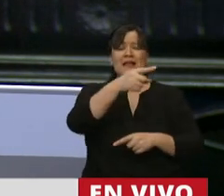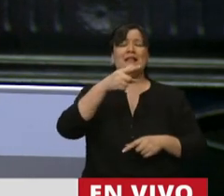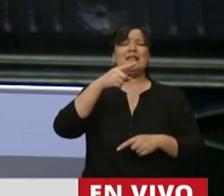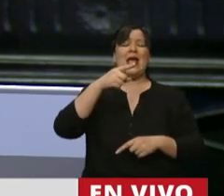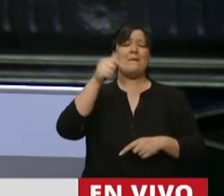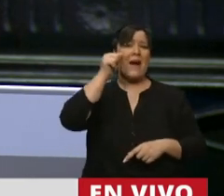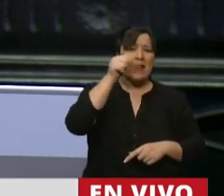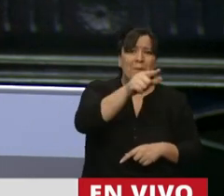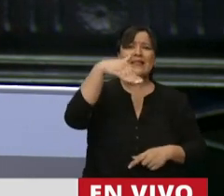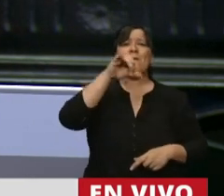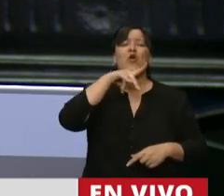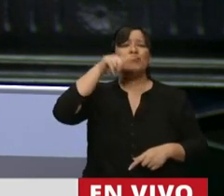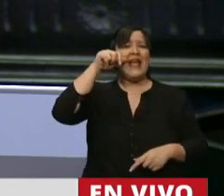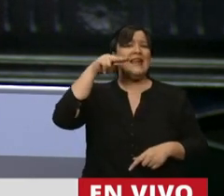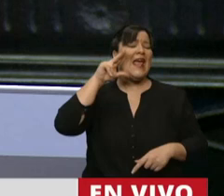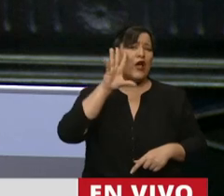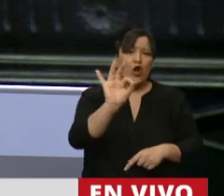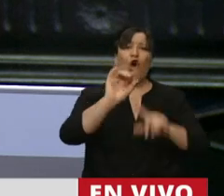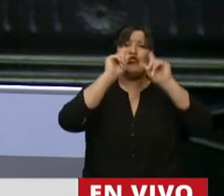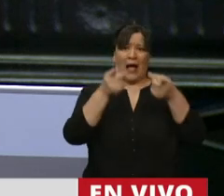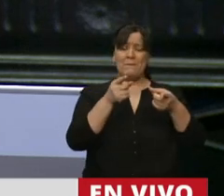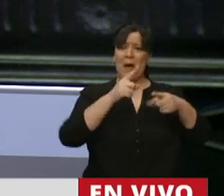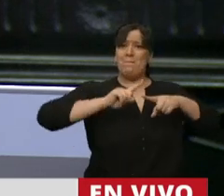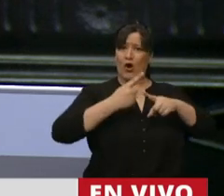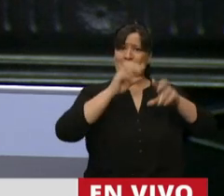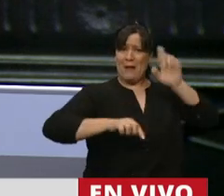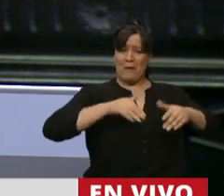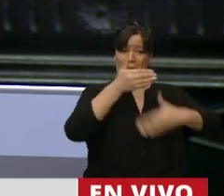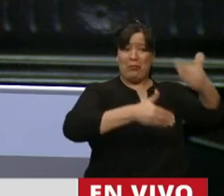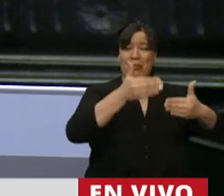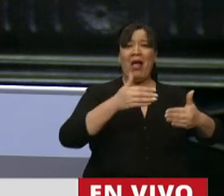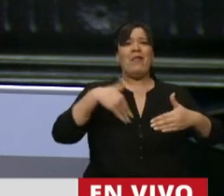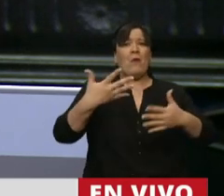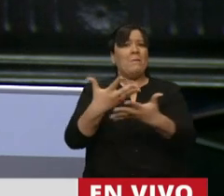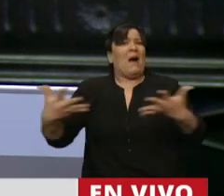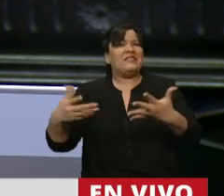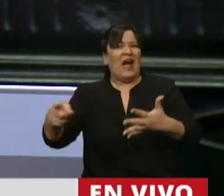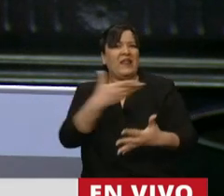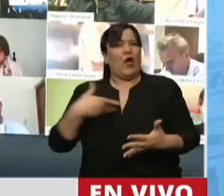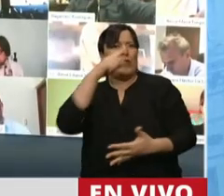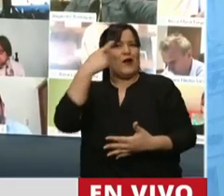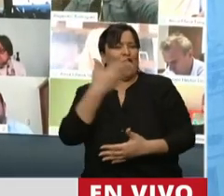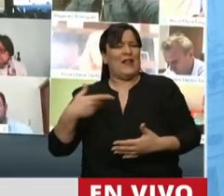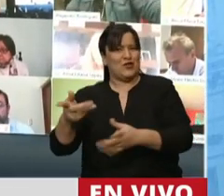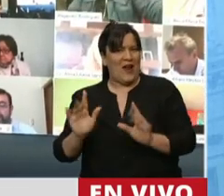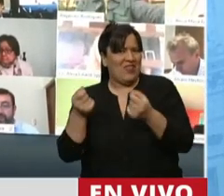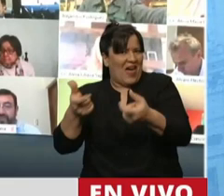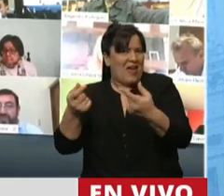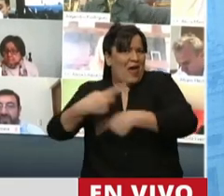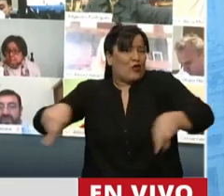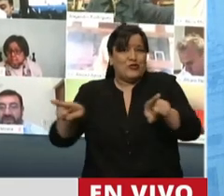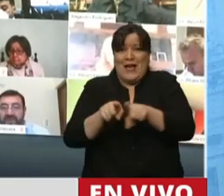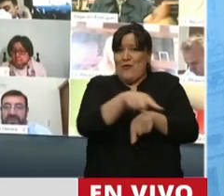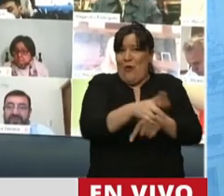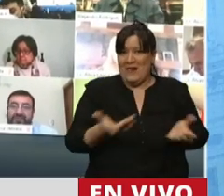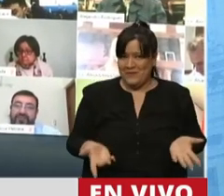Montenegro, venía implementando esas mismas políticas que después ustedes adoptaron. Entonces, inauguran ahora este periodo y lo escucho